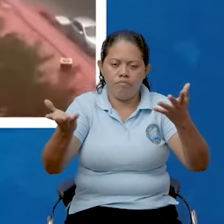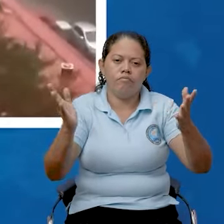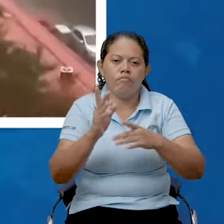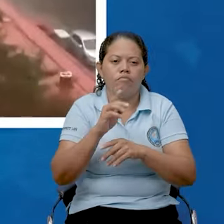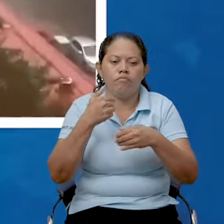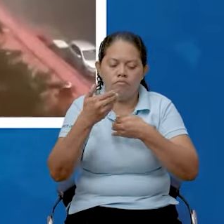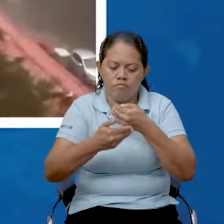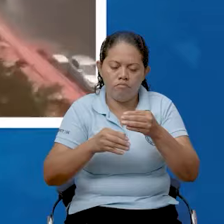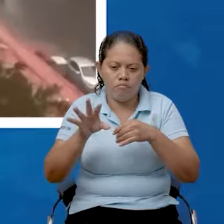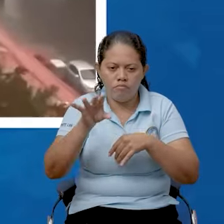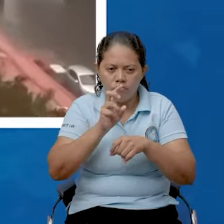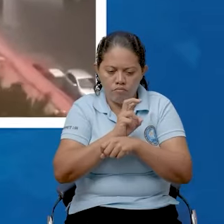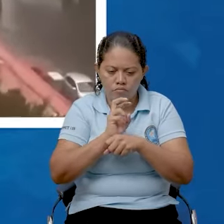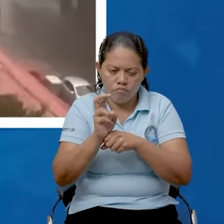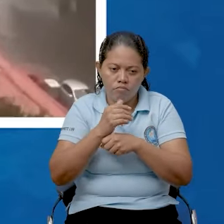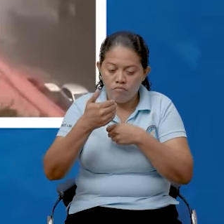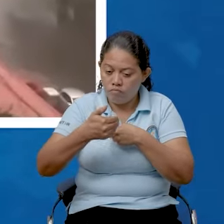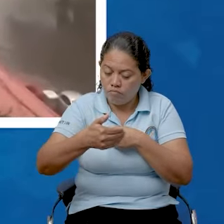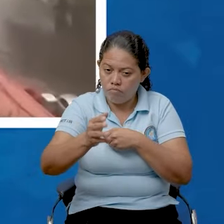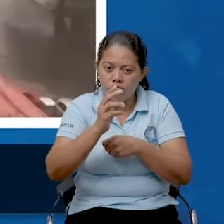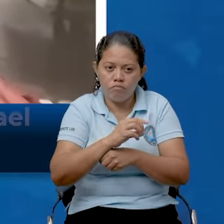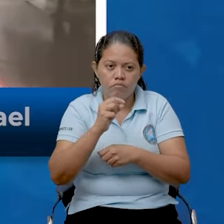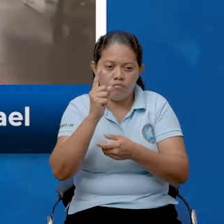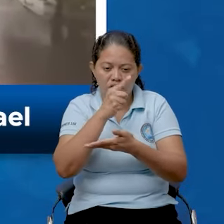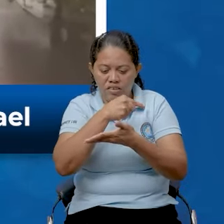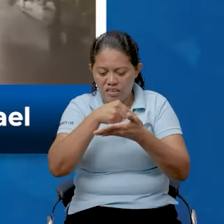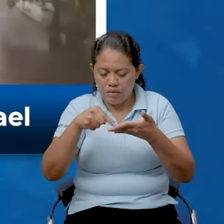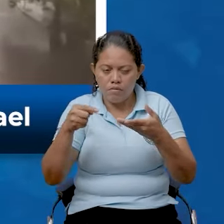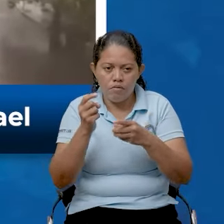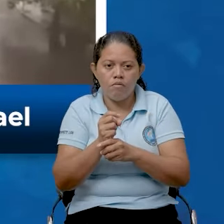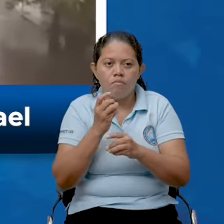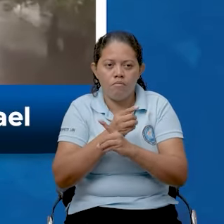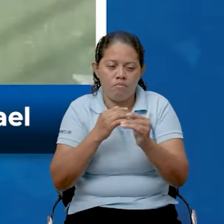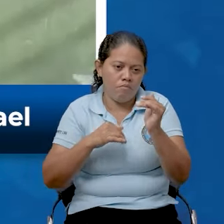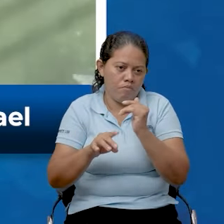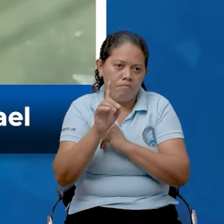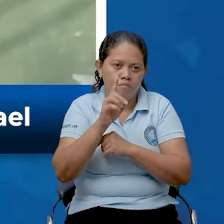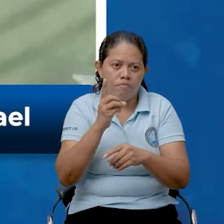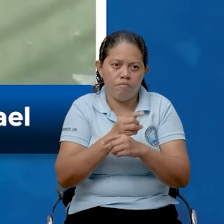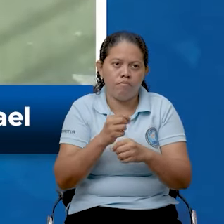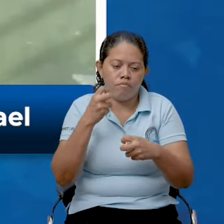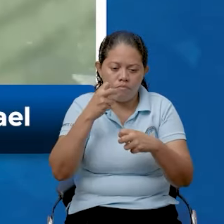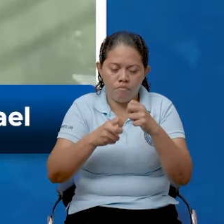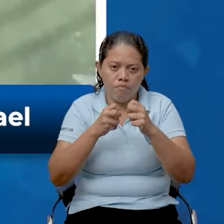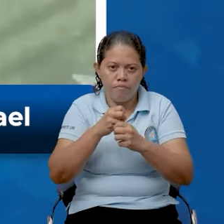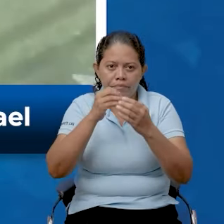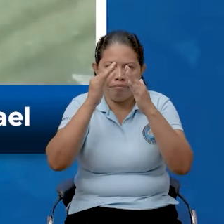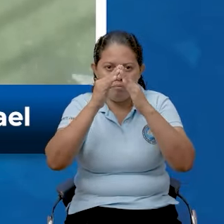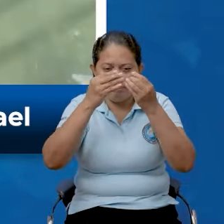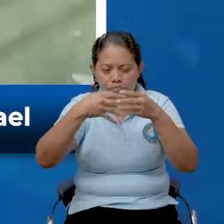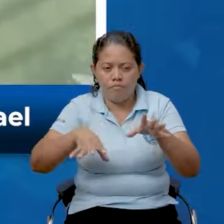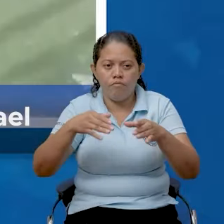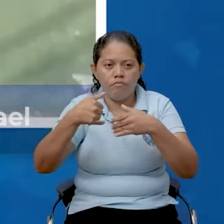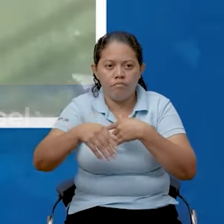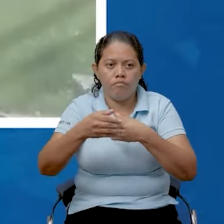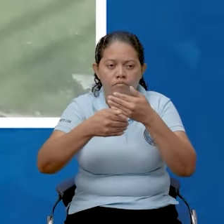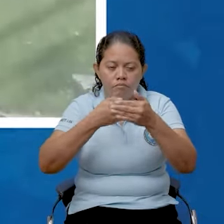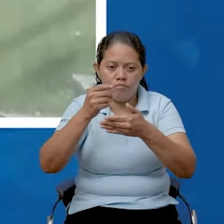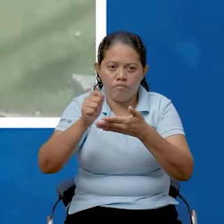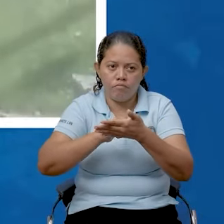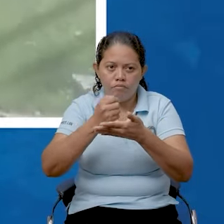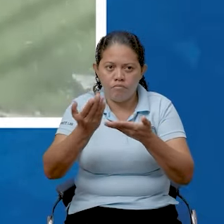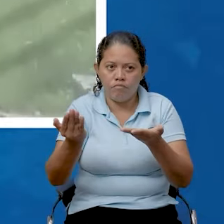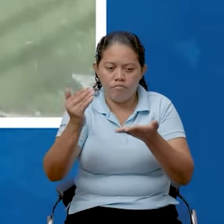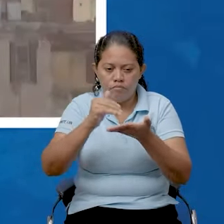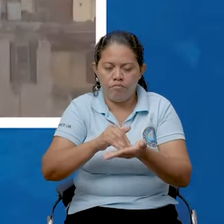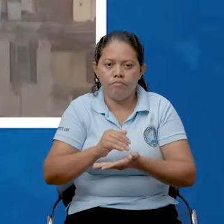Los procesos de evaluación continuaron el resto de la semana, logrando más precisión de los daños y dar comienzo a un nuevo proceso de